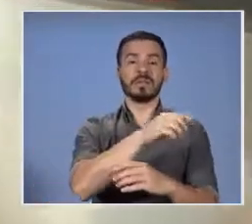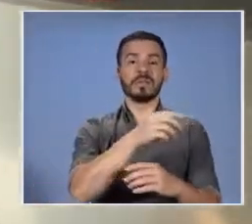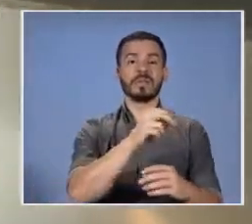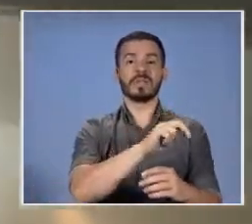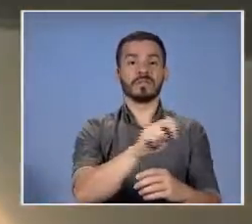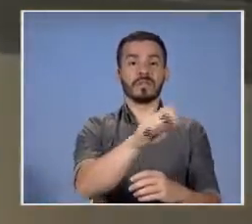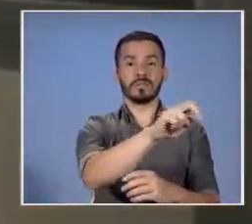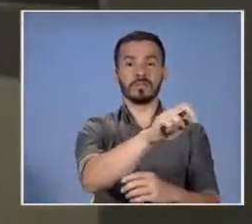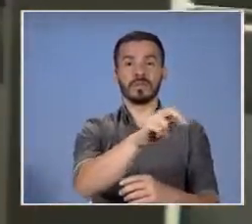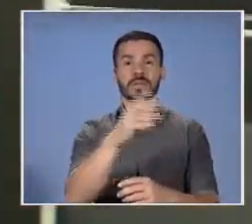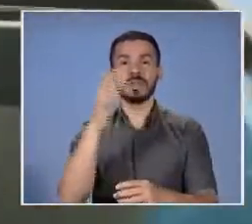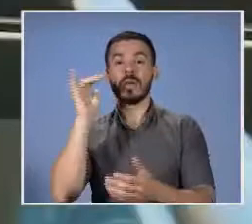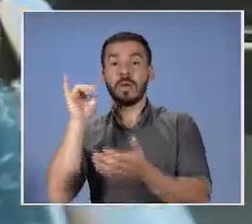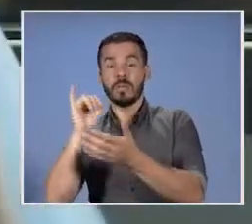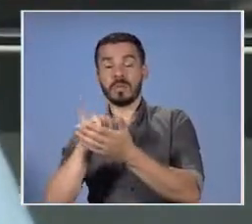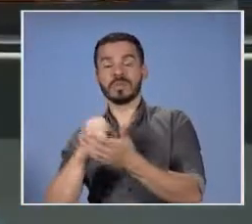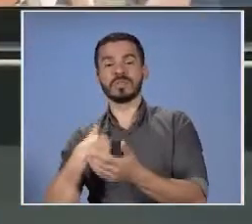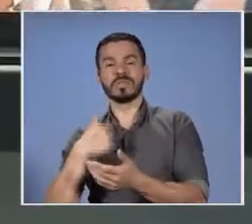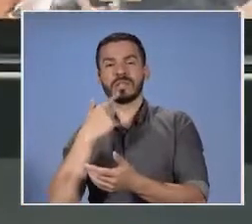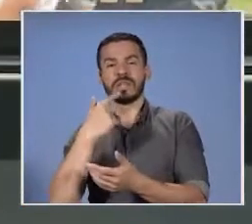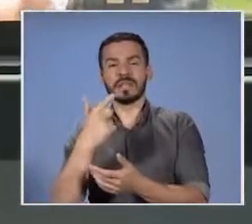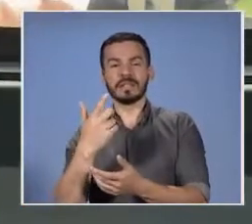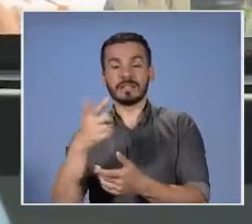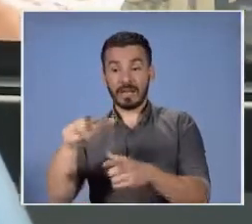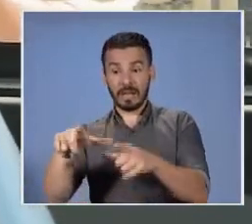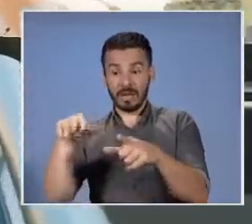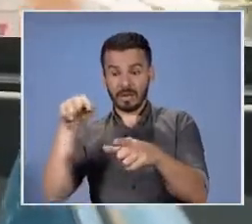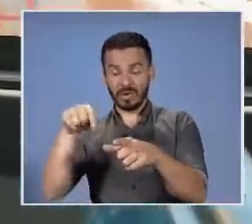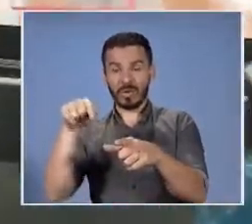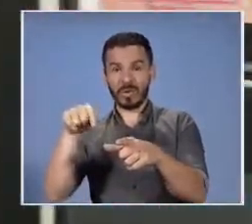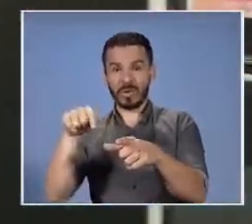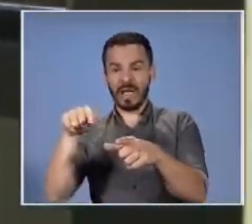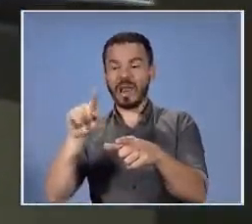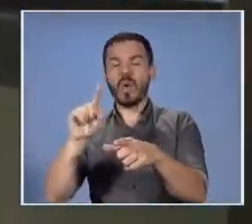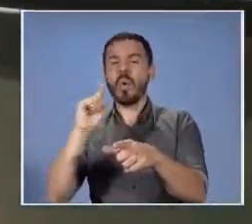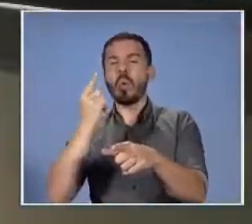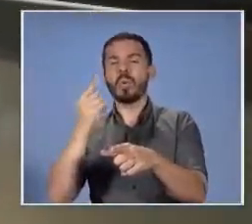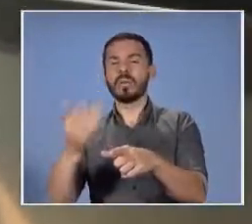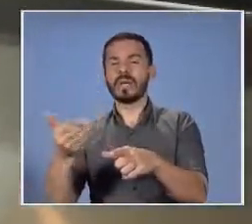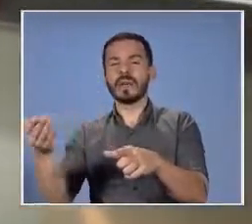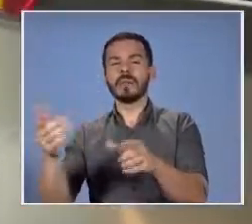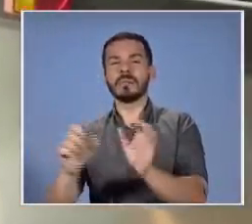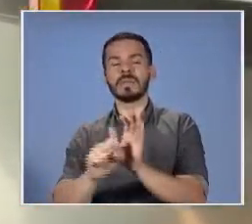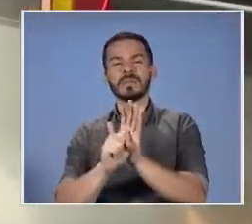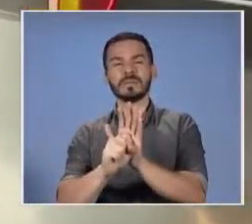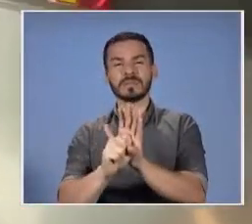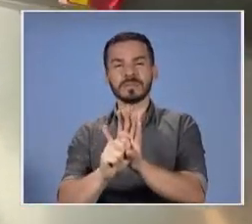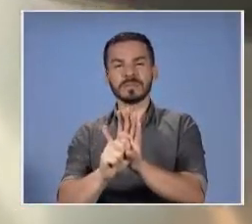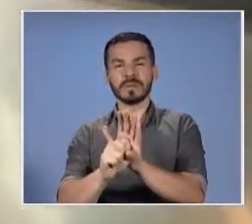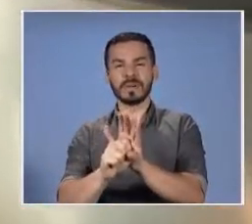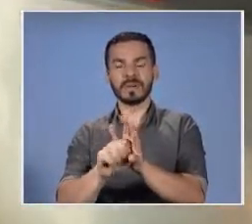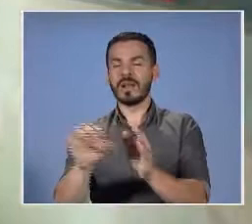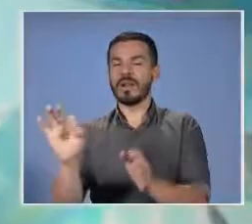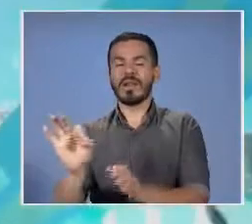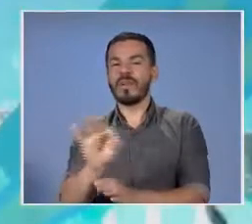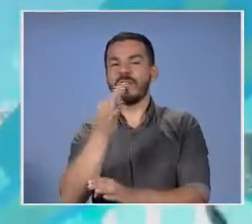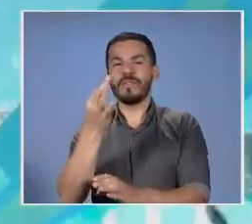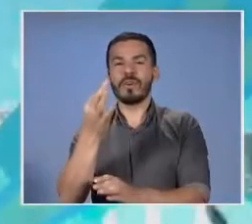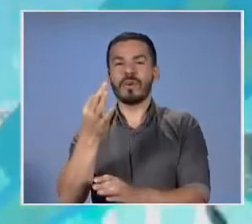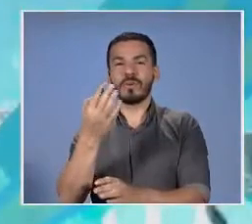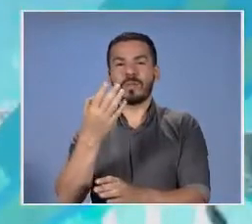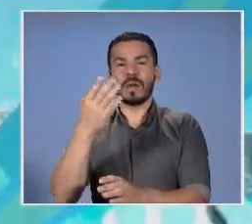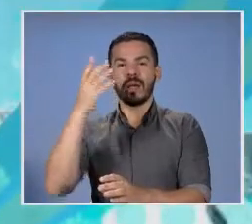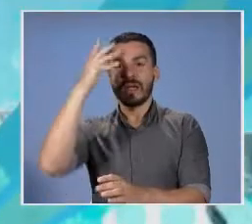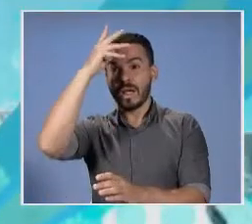eso decía que el lugar es uno de esos elementos simbólicos que tenemos hoy. La manera en la que el